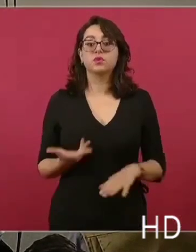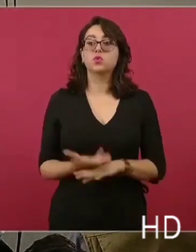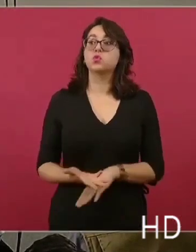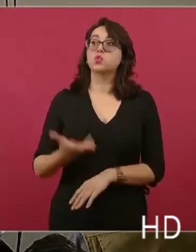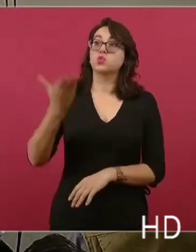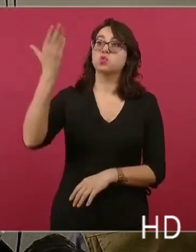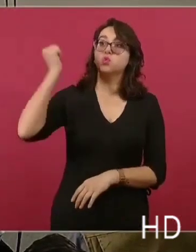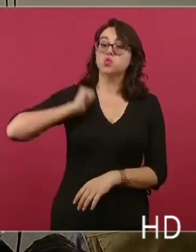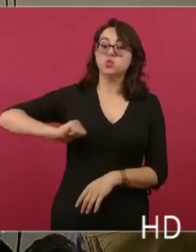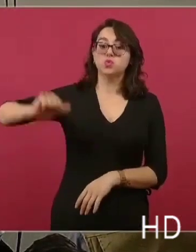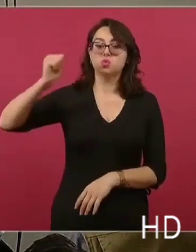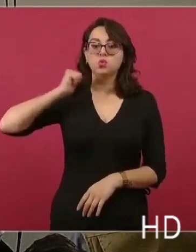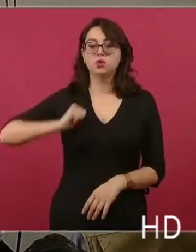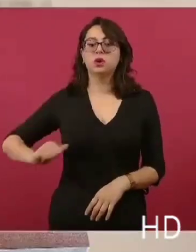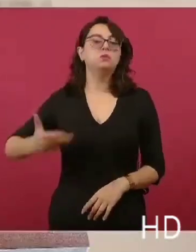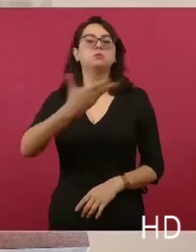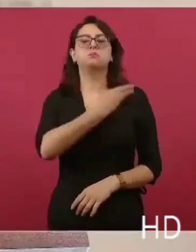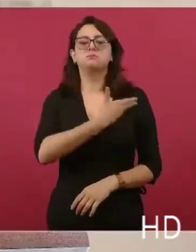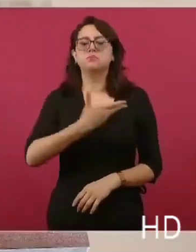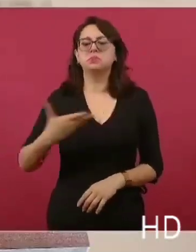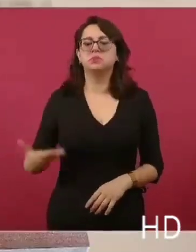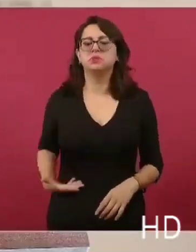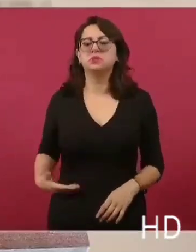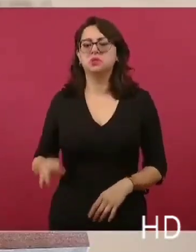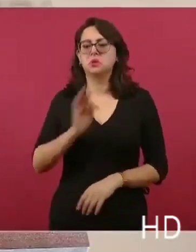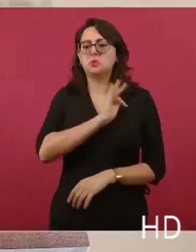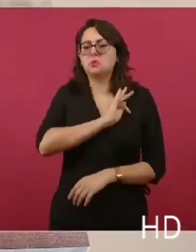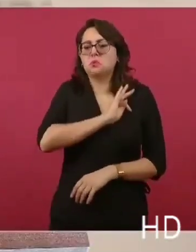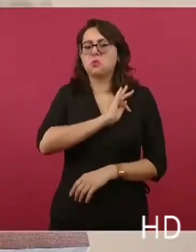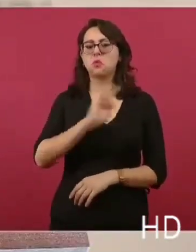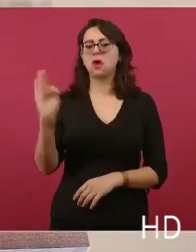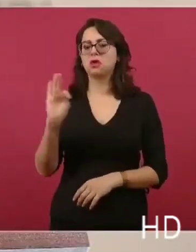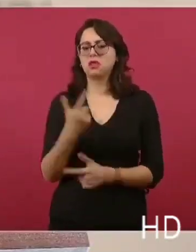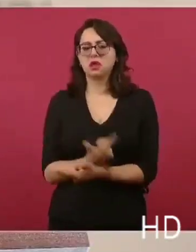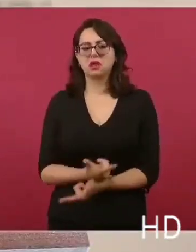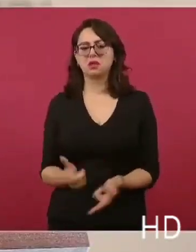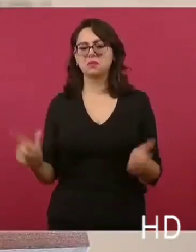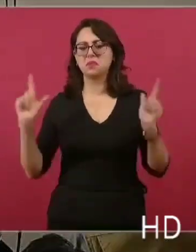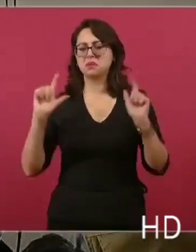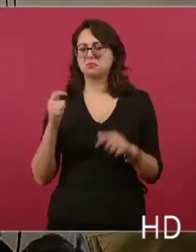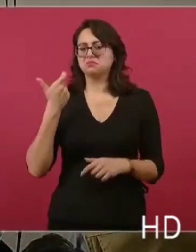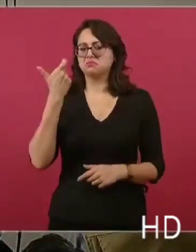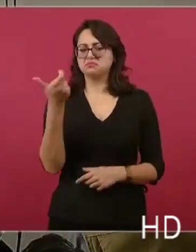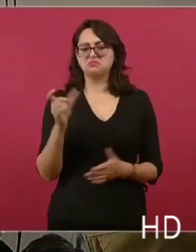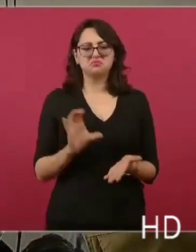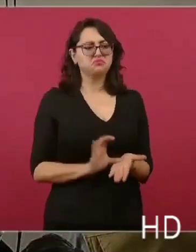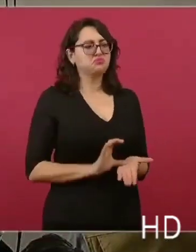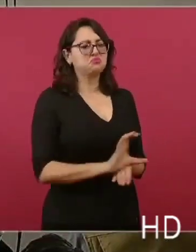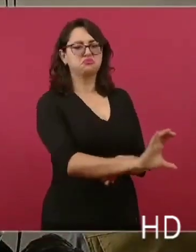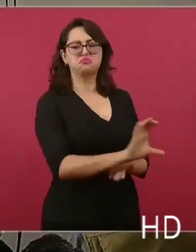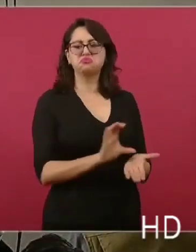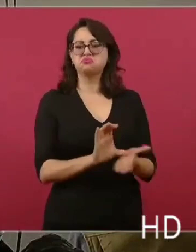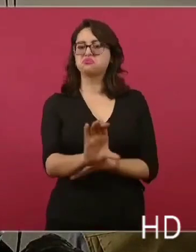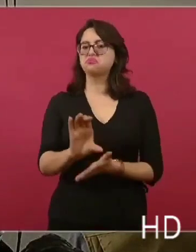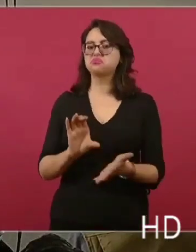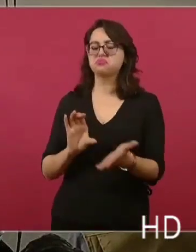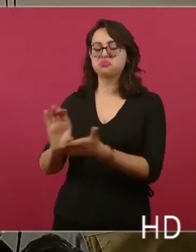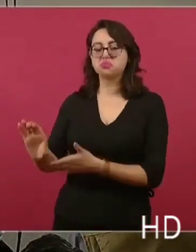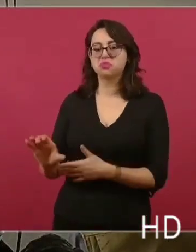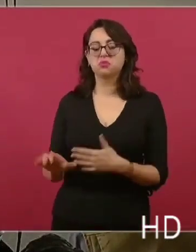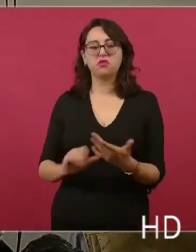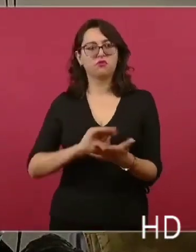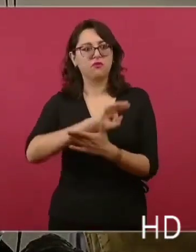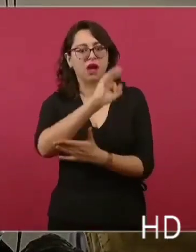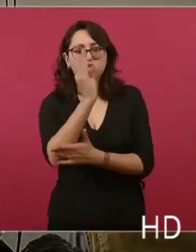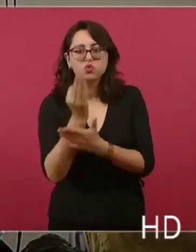de acuerdo con sus decisiones políticas y personales. Esa situación se prolongó durante